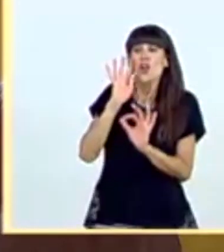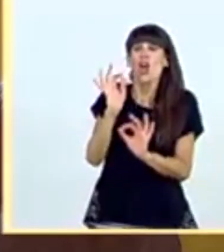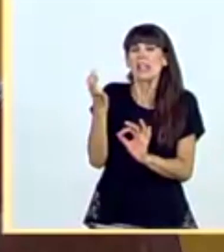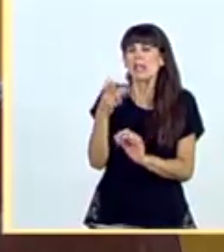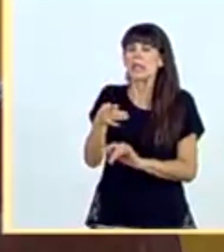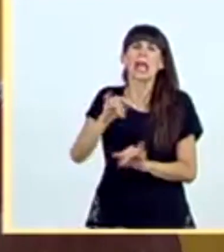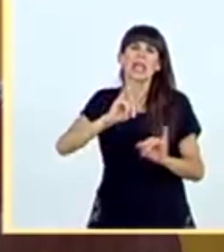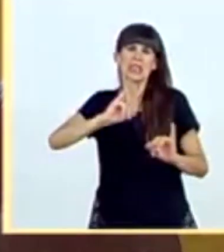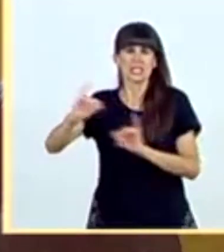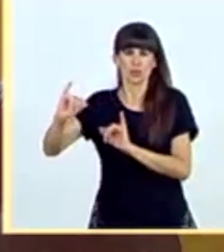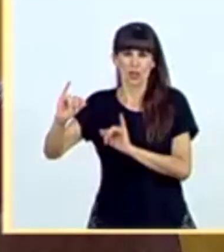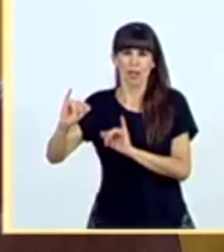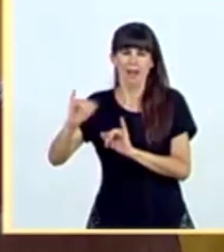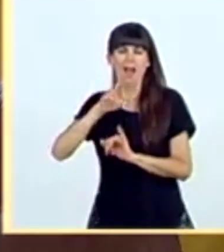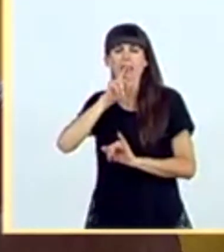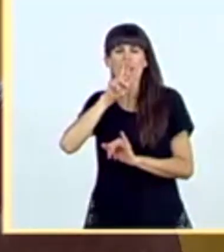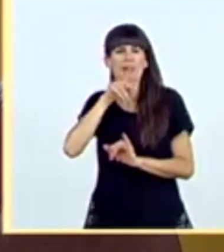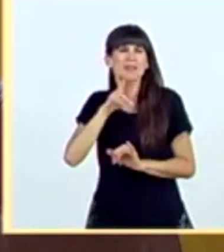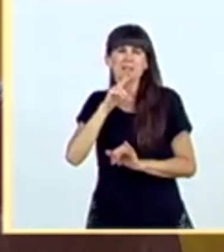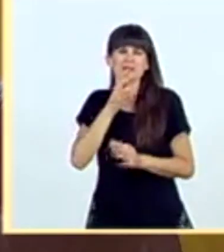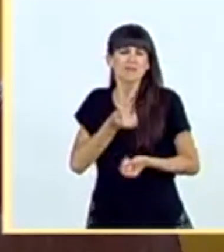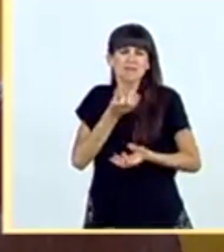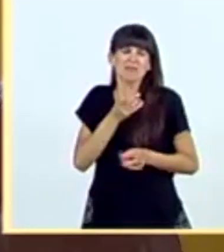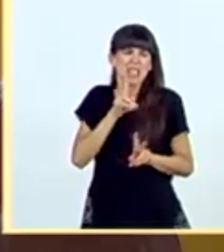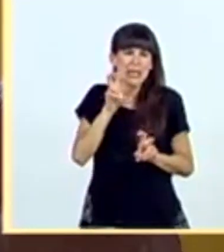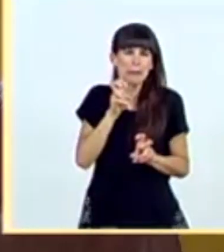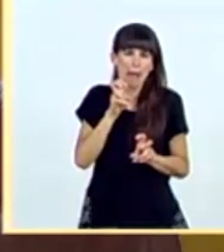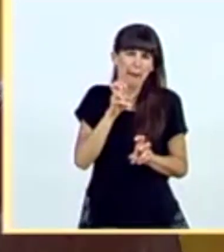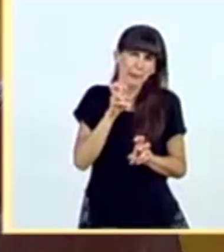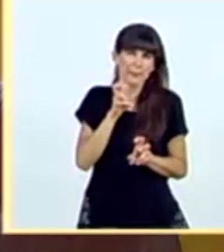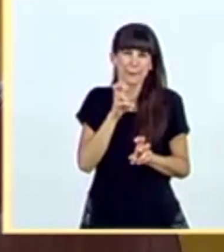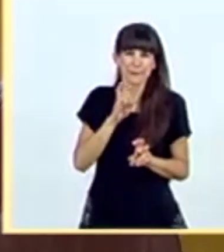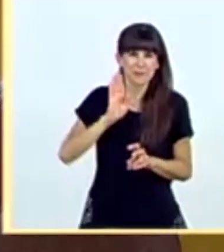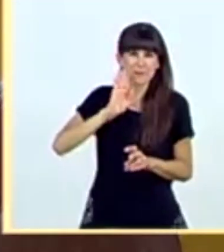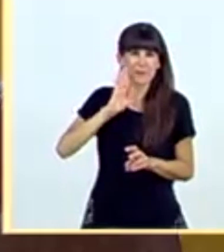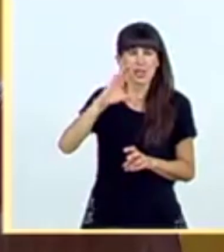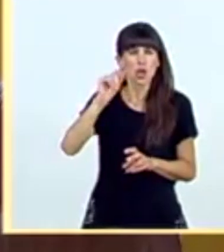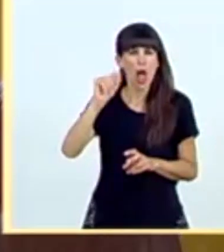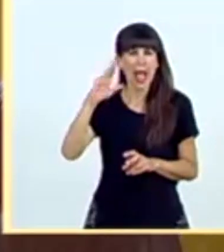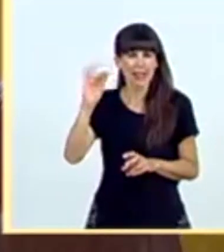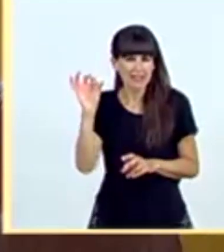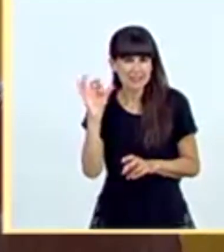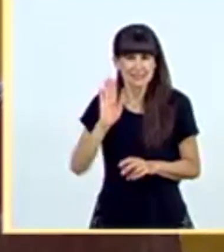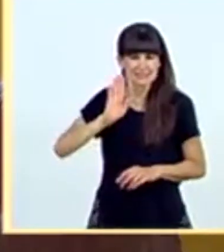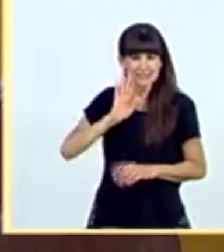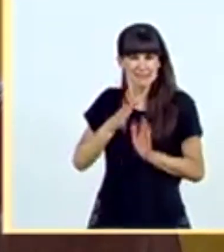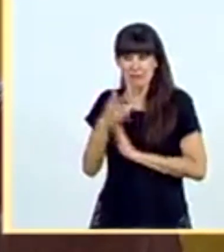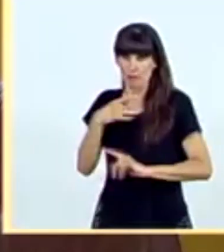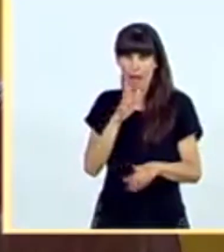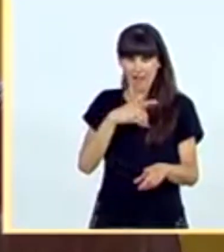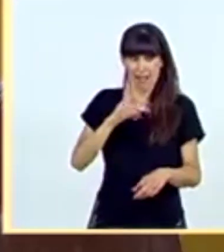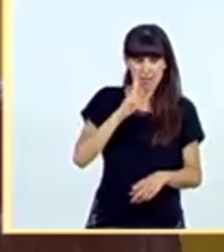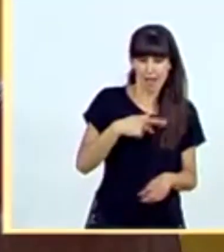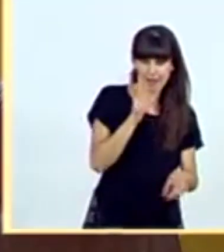disfruta, cada vez que puede, hablando de cloacas. Pero también, después de todo lo que vamos descubriendo, señor Iglesias,